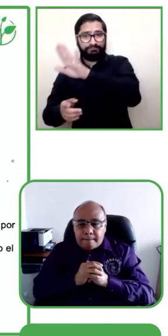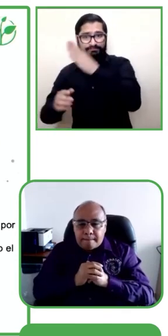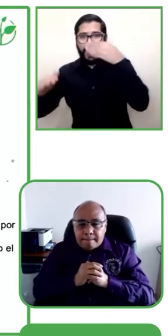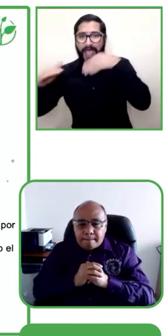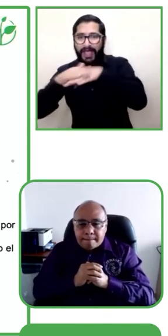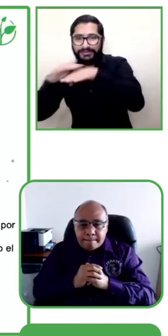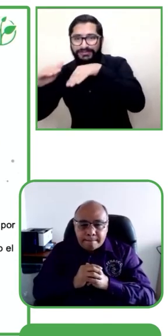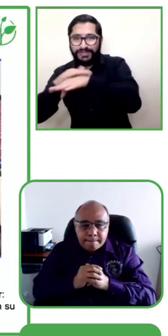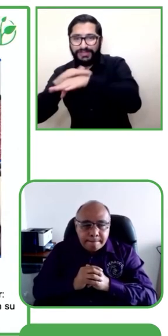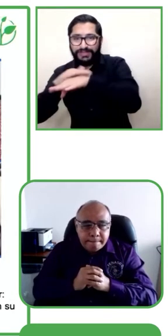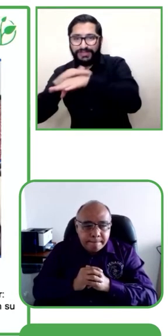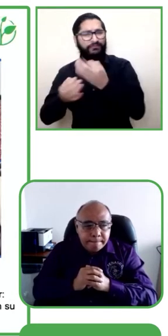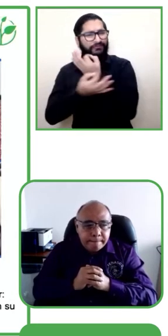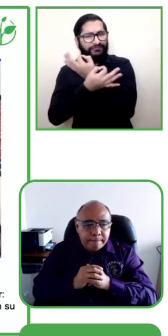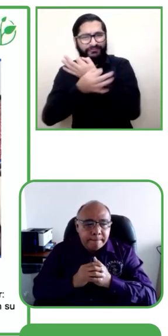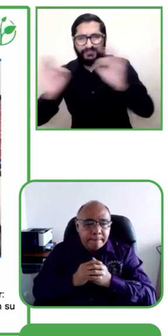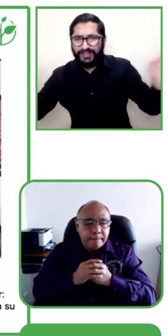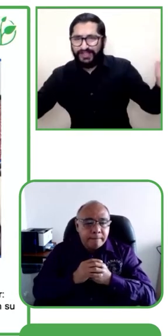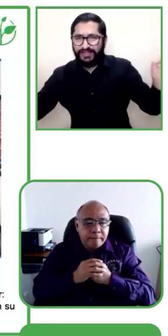Siguiente.